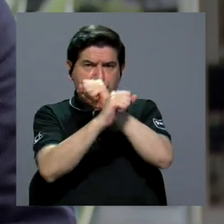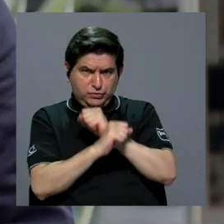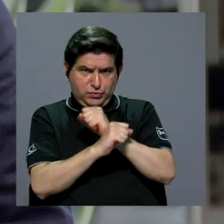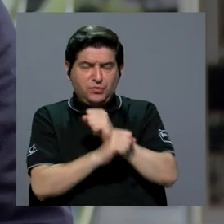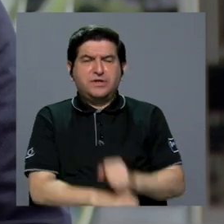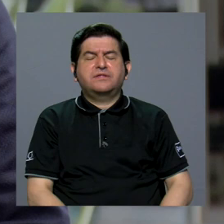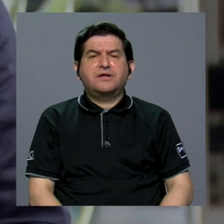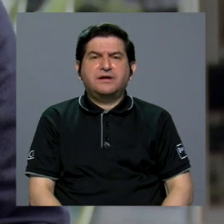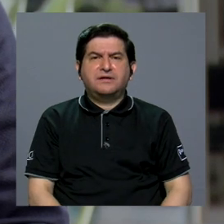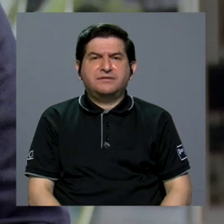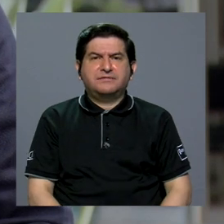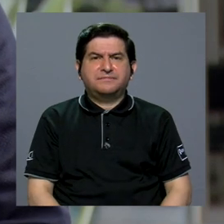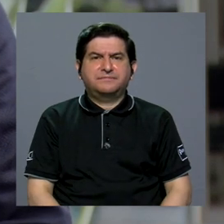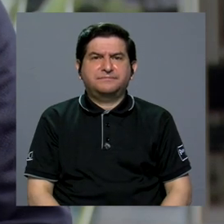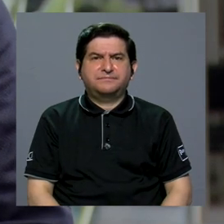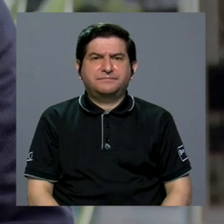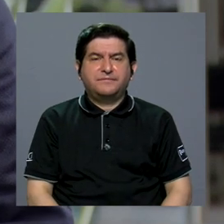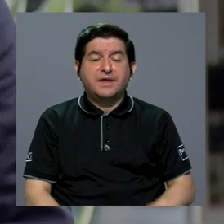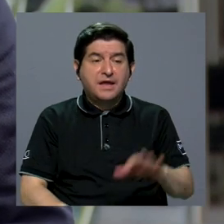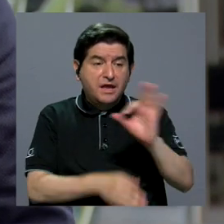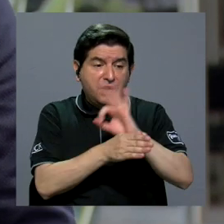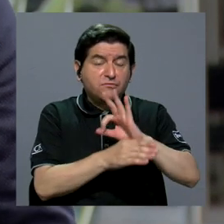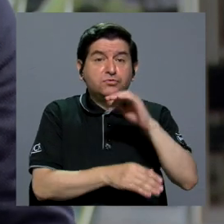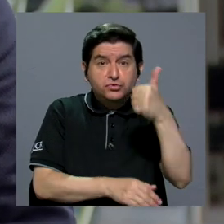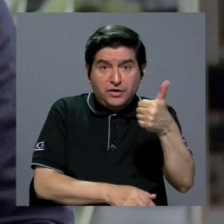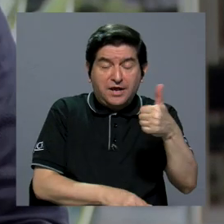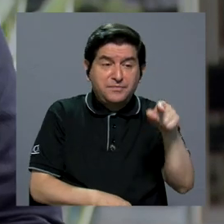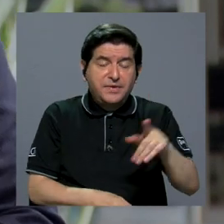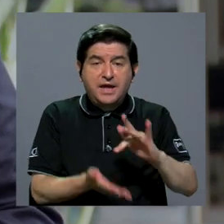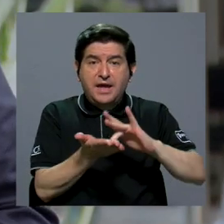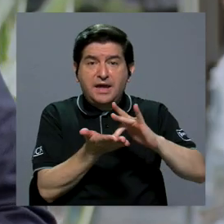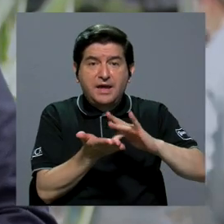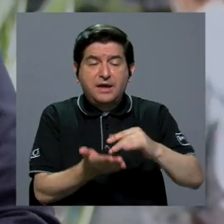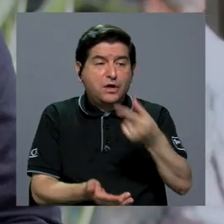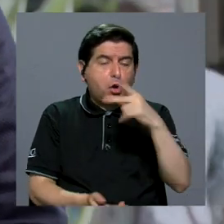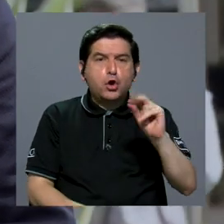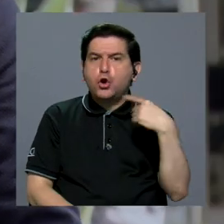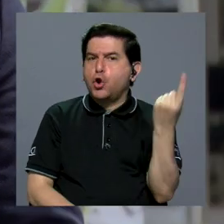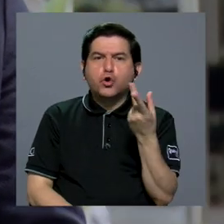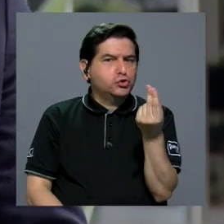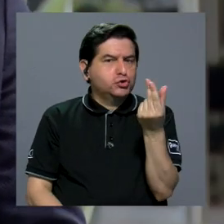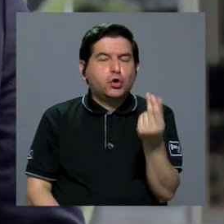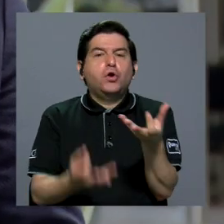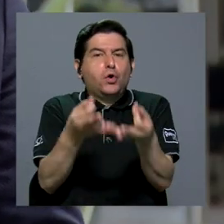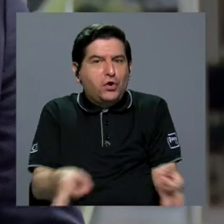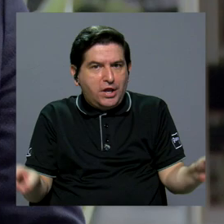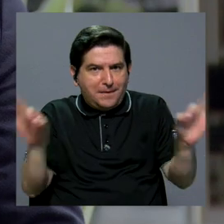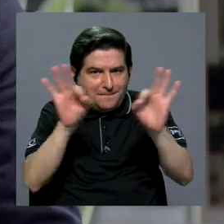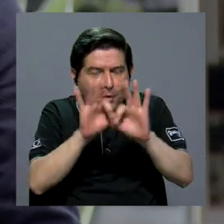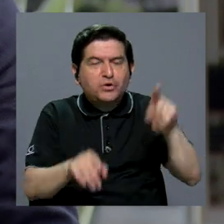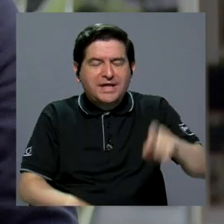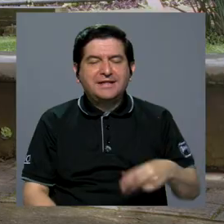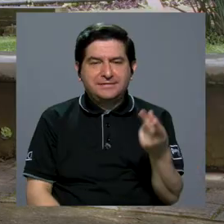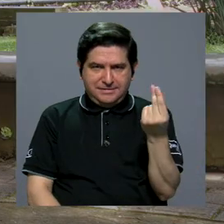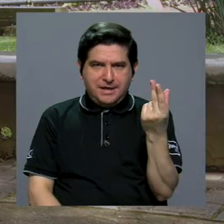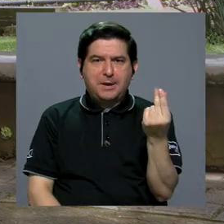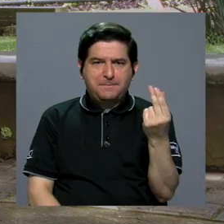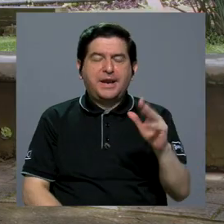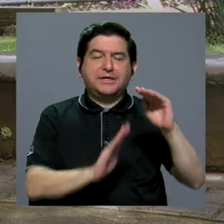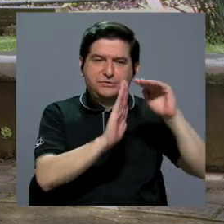y eficacia de los medicamentos, no solamente del precio, que es que es importante que requerimos precios